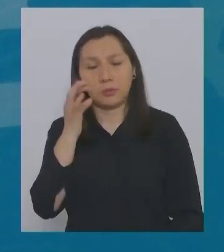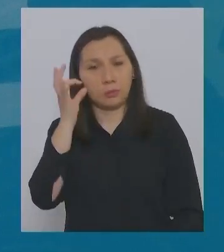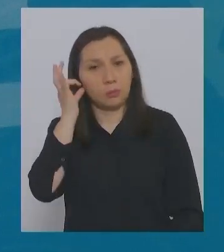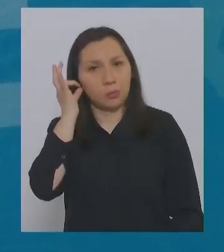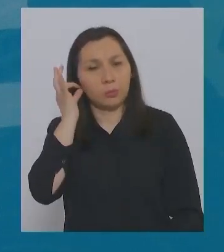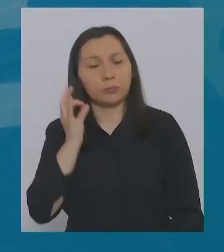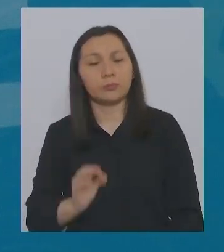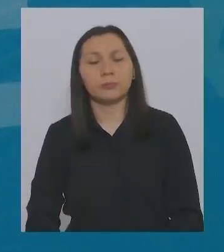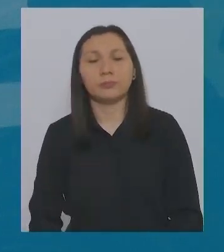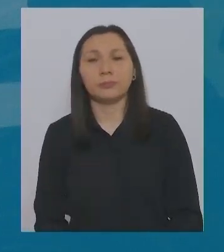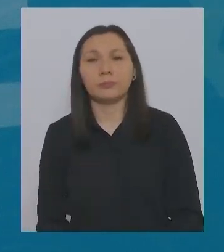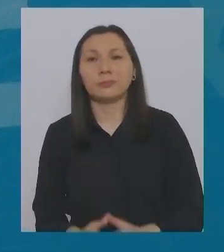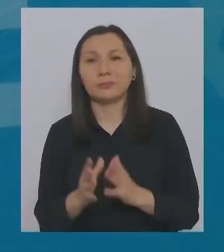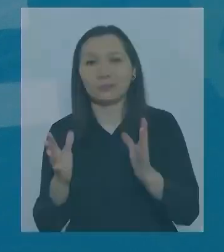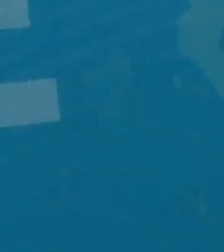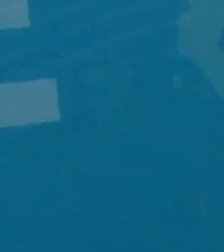los chilenos. Muchas gracias.